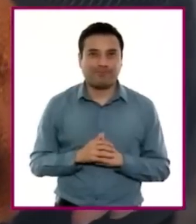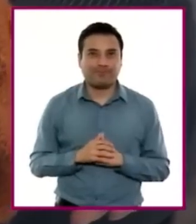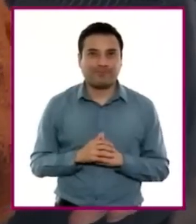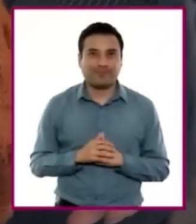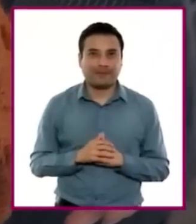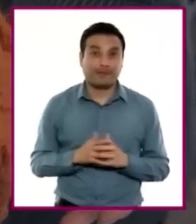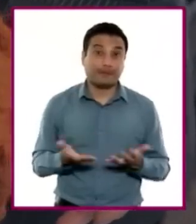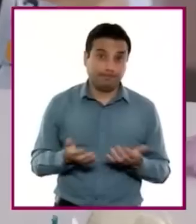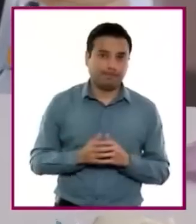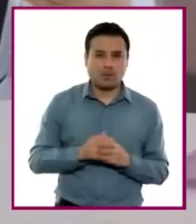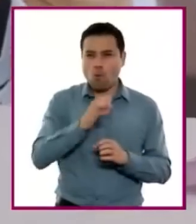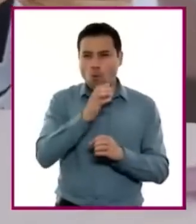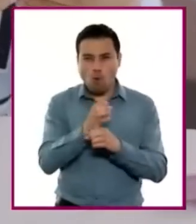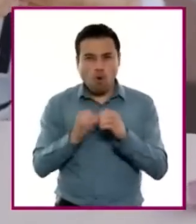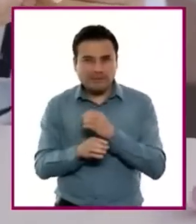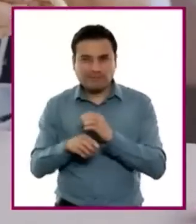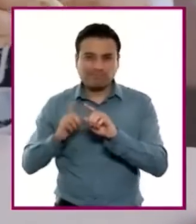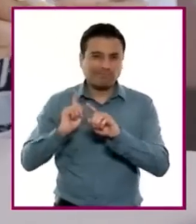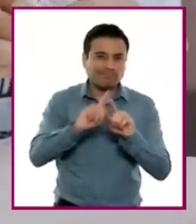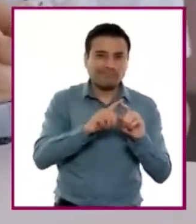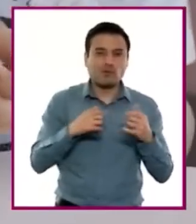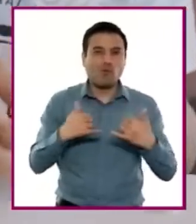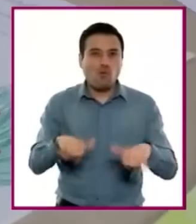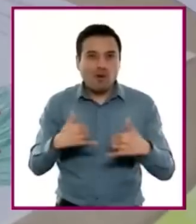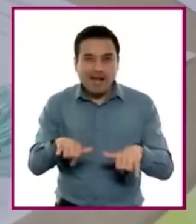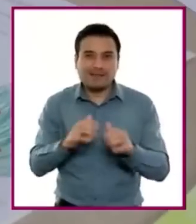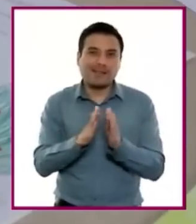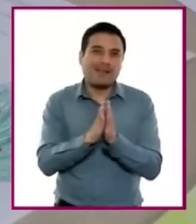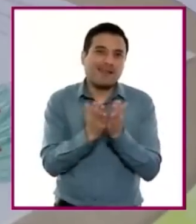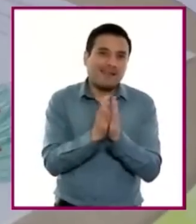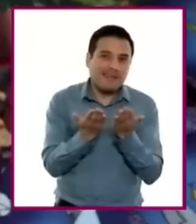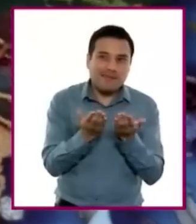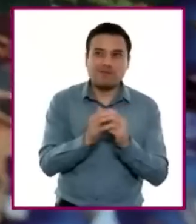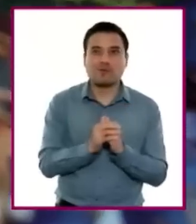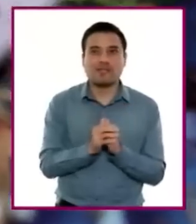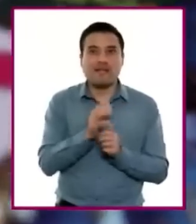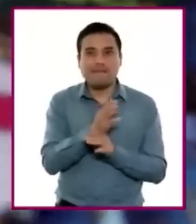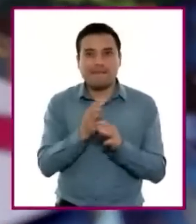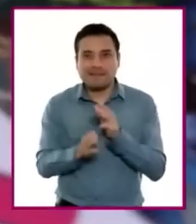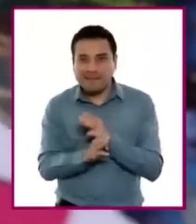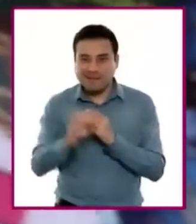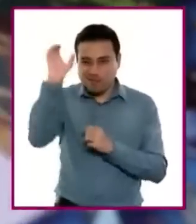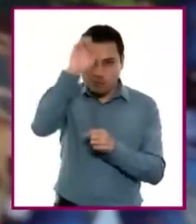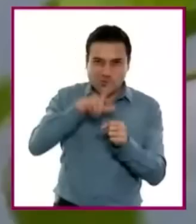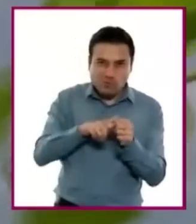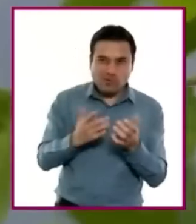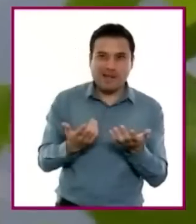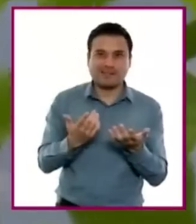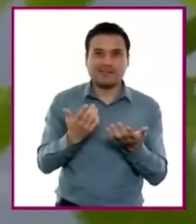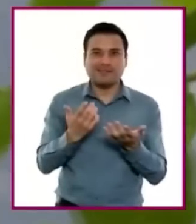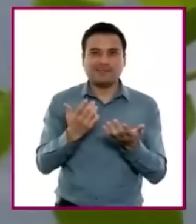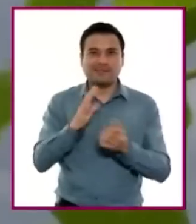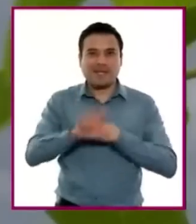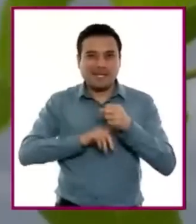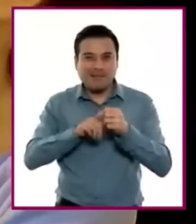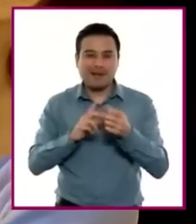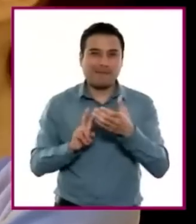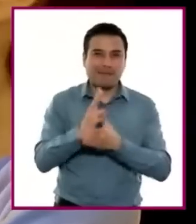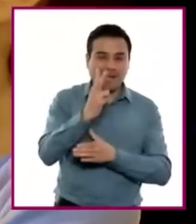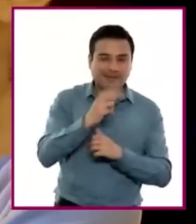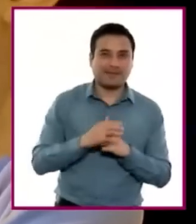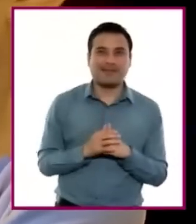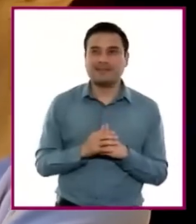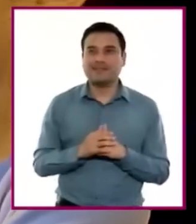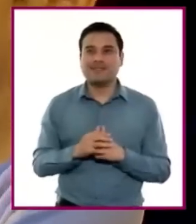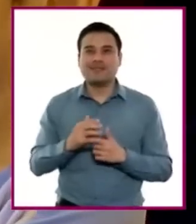involucra la relación con todos los objetos, incluidos los juguetes, los libros, los diversos materiales de la cultura, la naturaleza, los